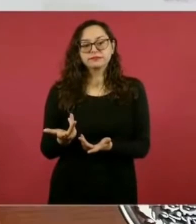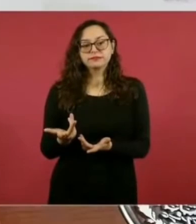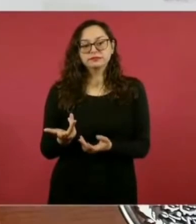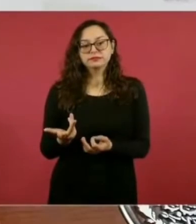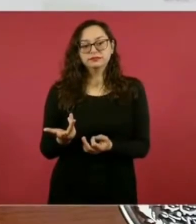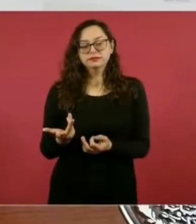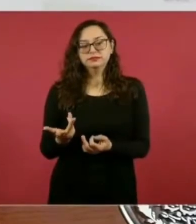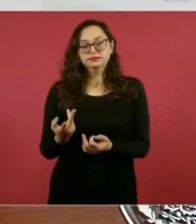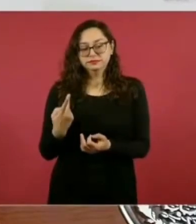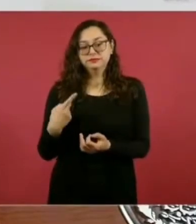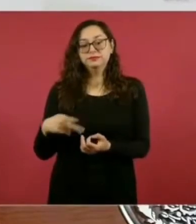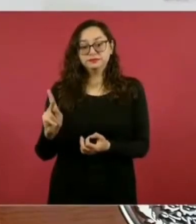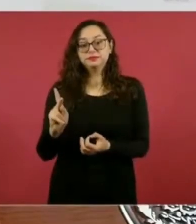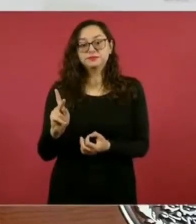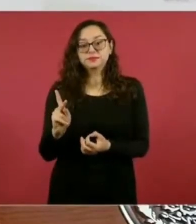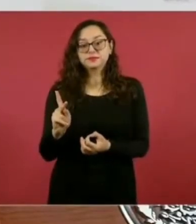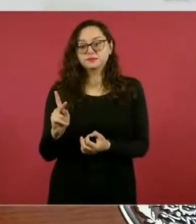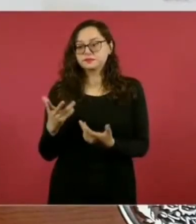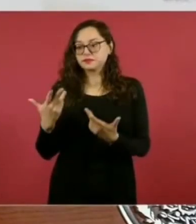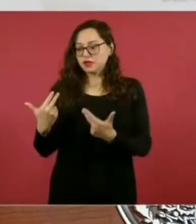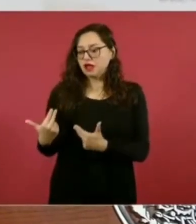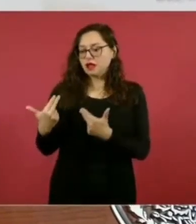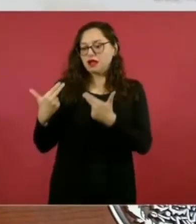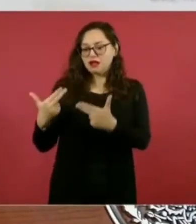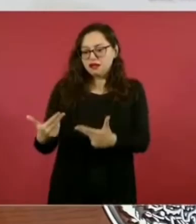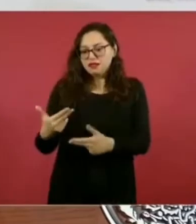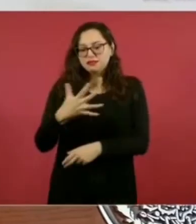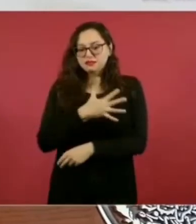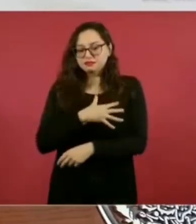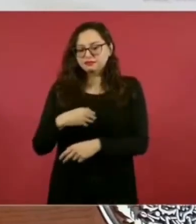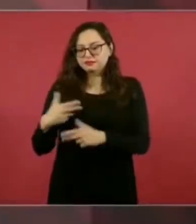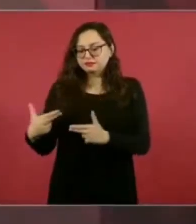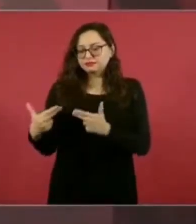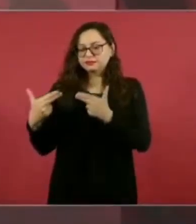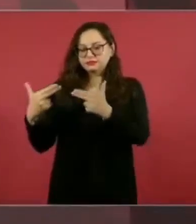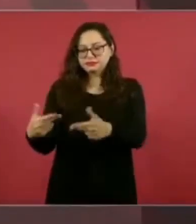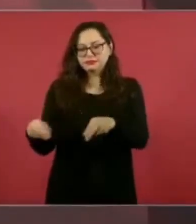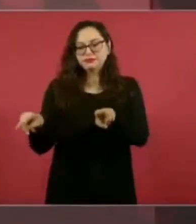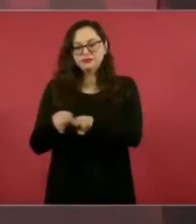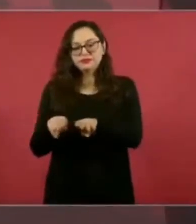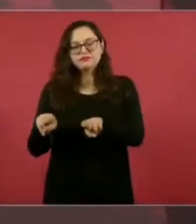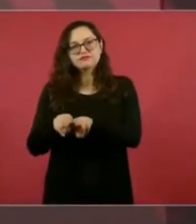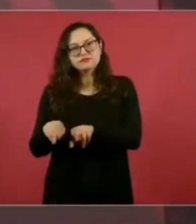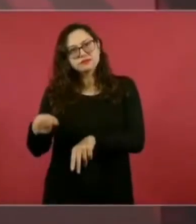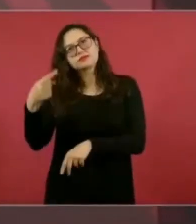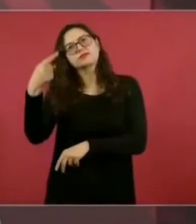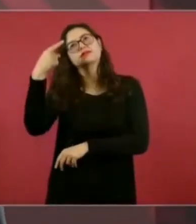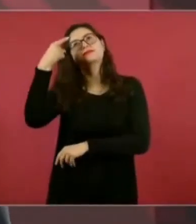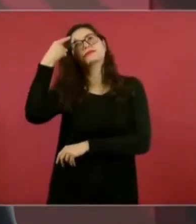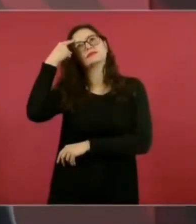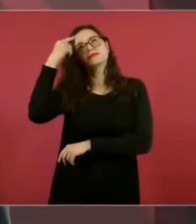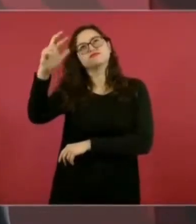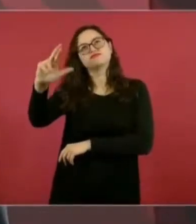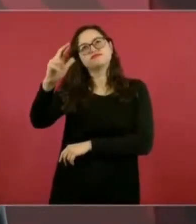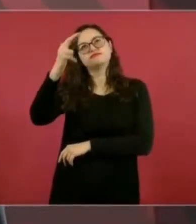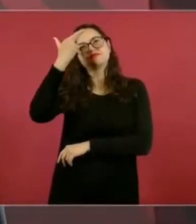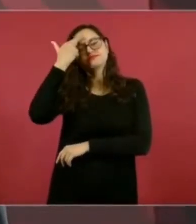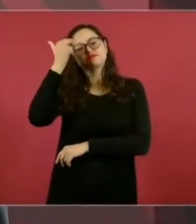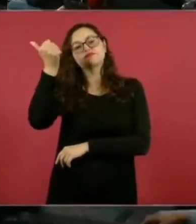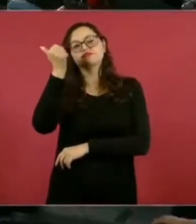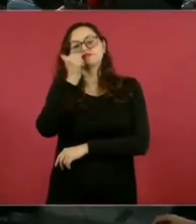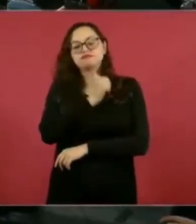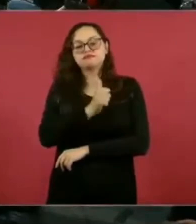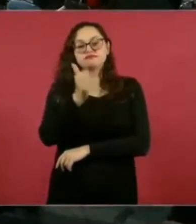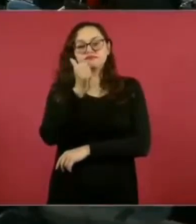Pero sus hijos, sus nietos lo tienen muy presente, porque sus